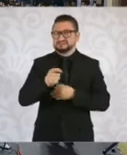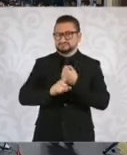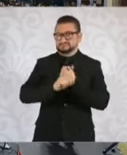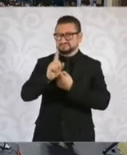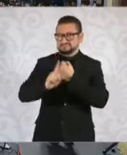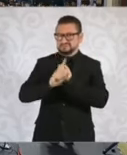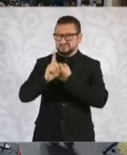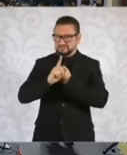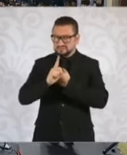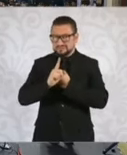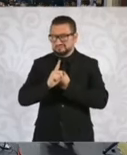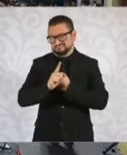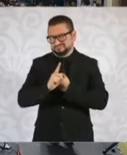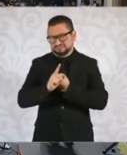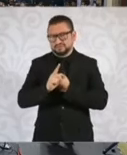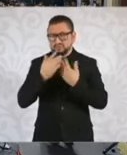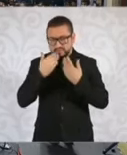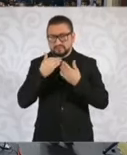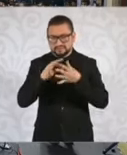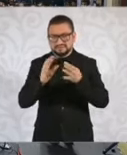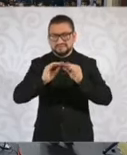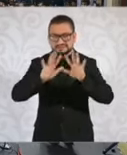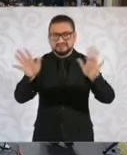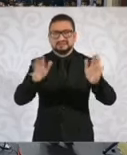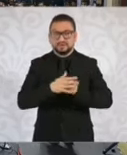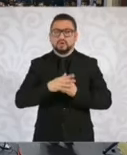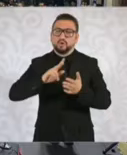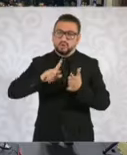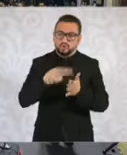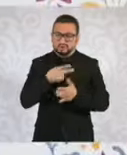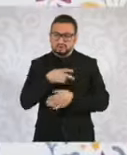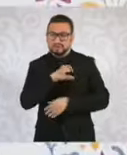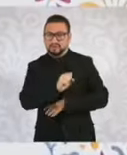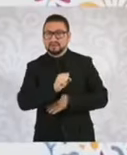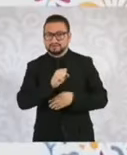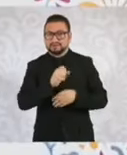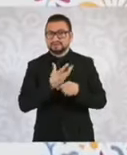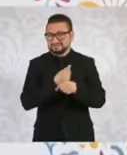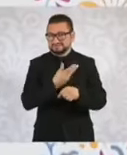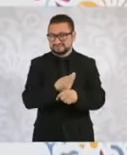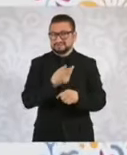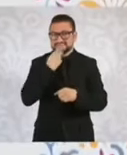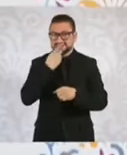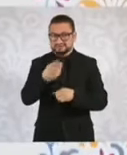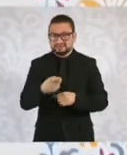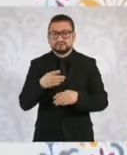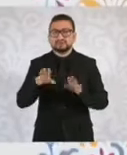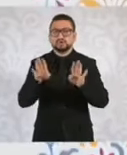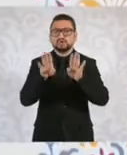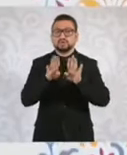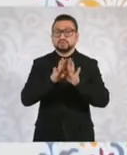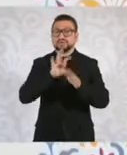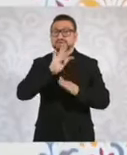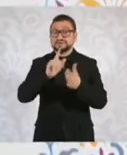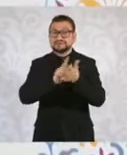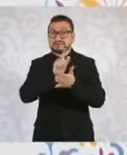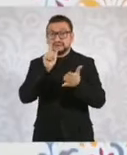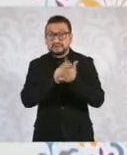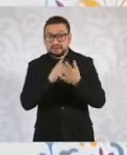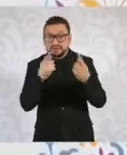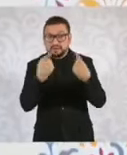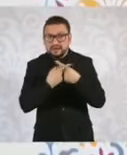la reforma, que no lo es. Insisto en algo que ella dijo, este tipo de antinomias o aparente contradicciones,